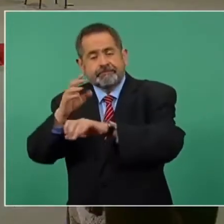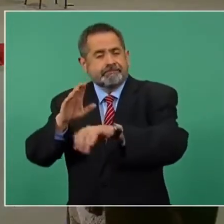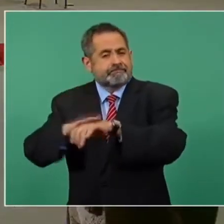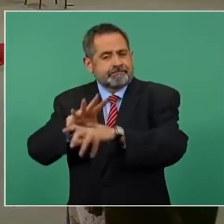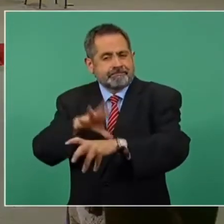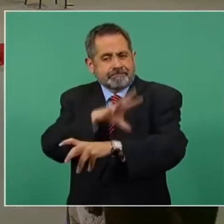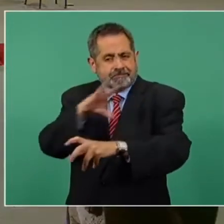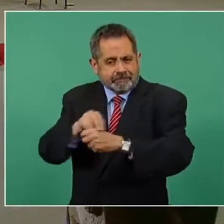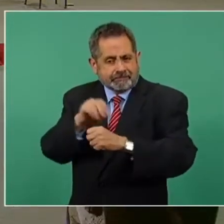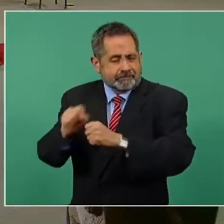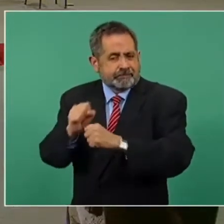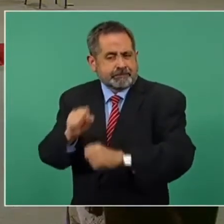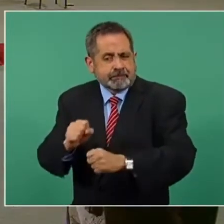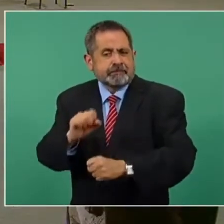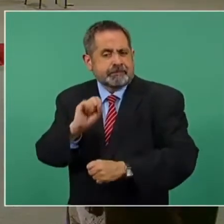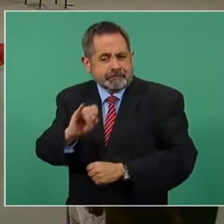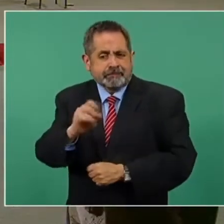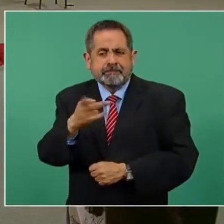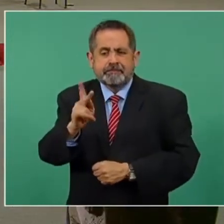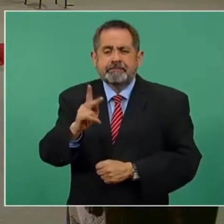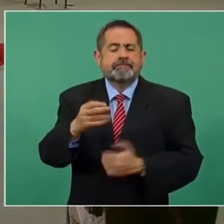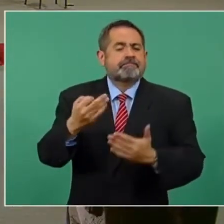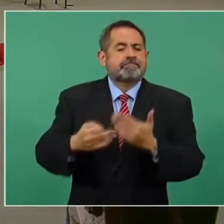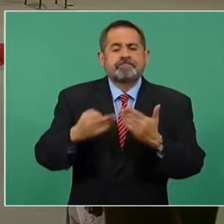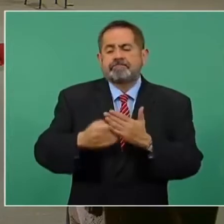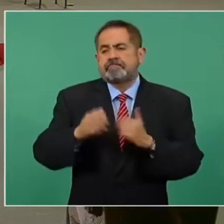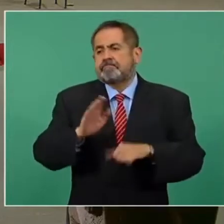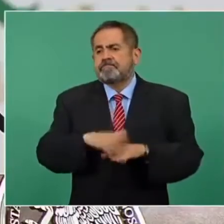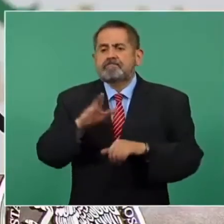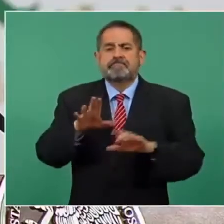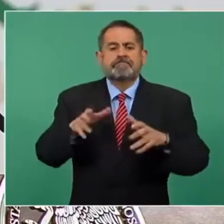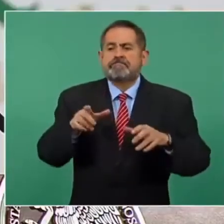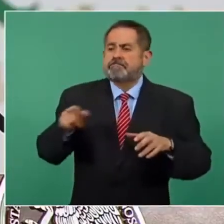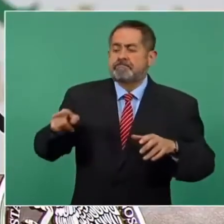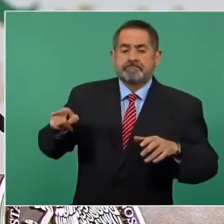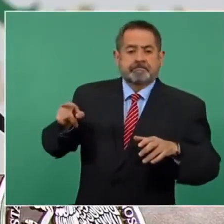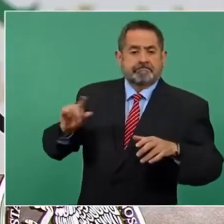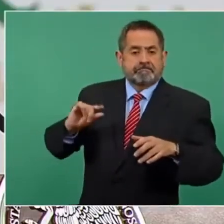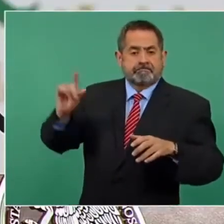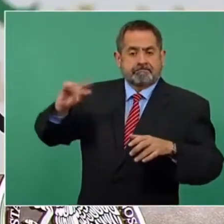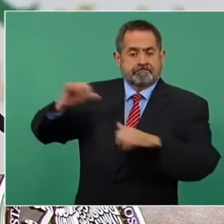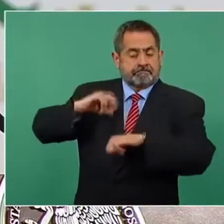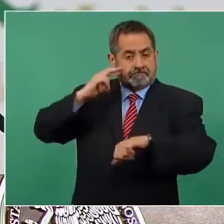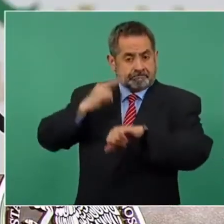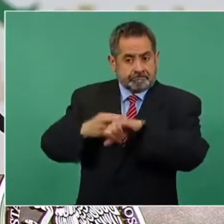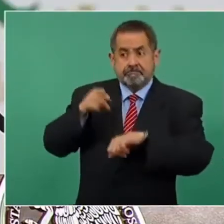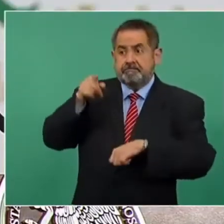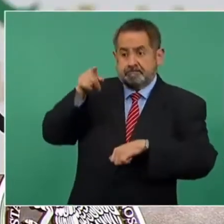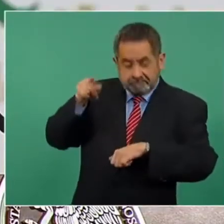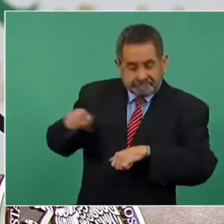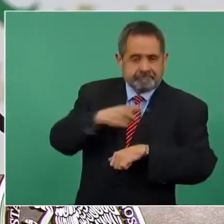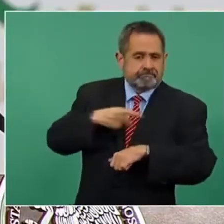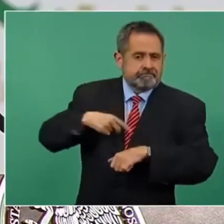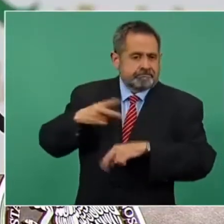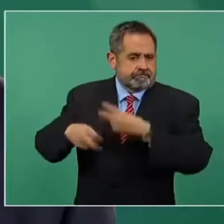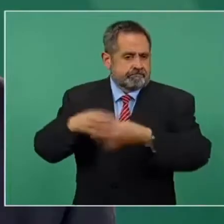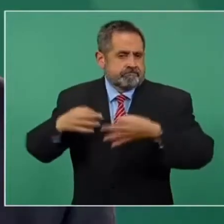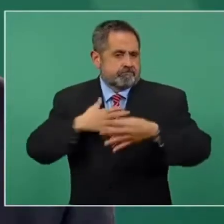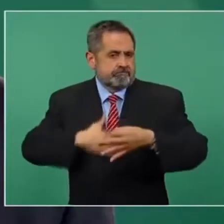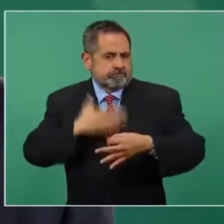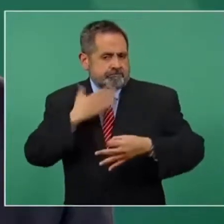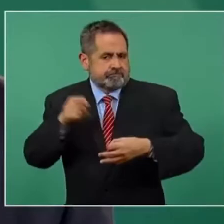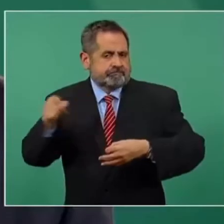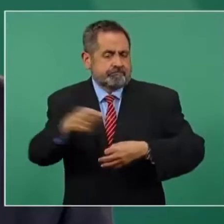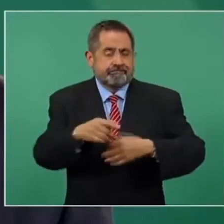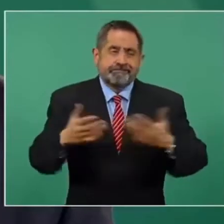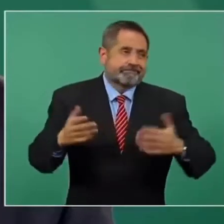fortalezcan, sino también se fortalezca la acción de la autoridad en carrera de impartir justicia. Tenemos